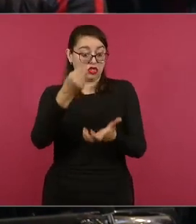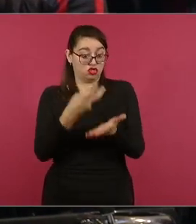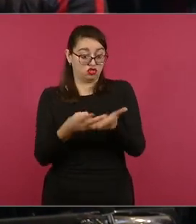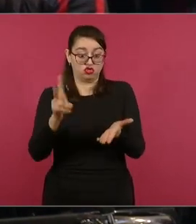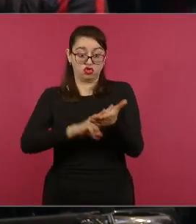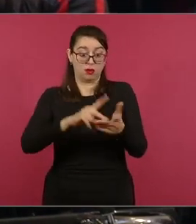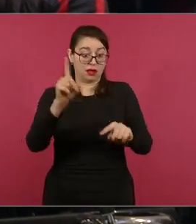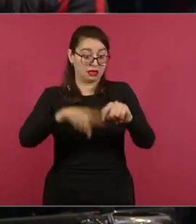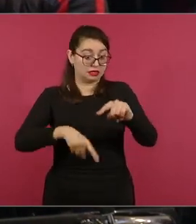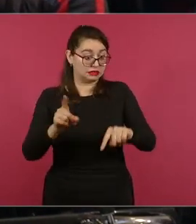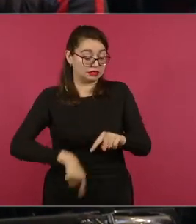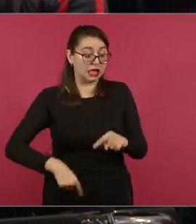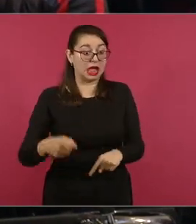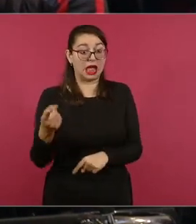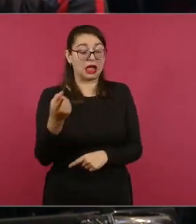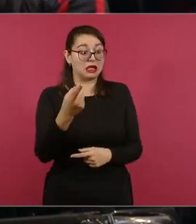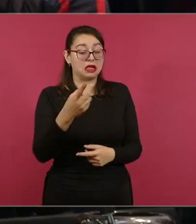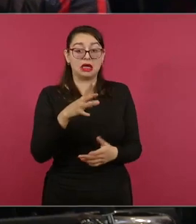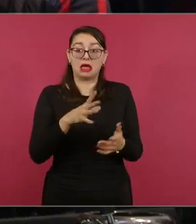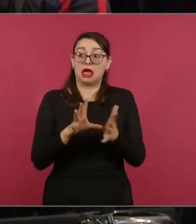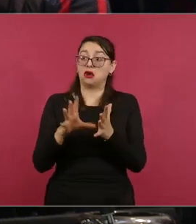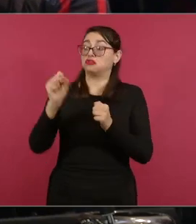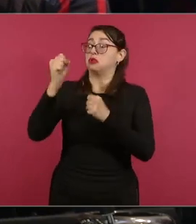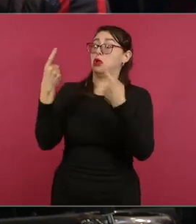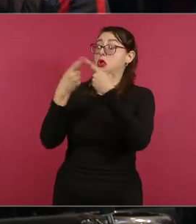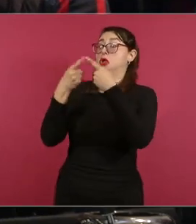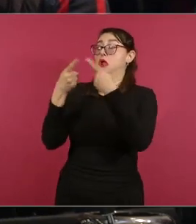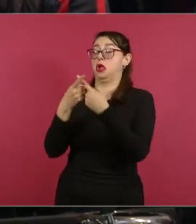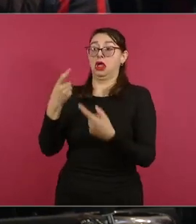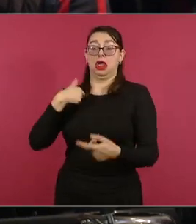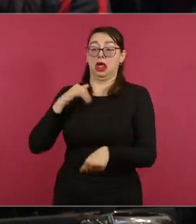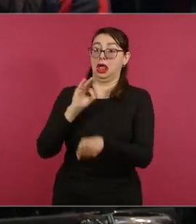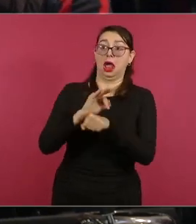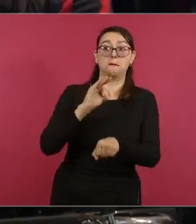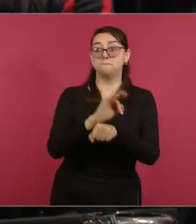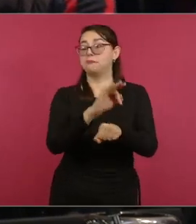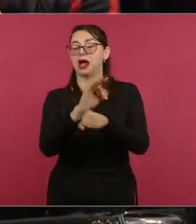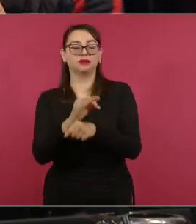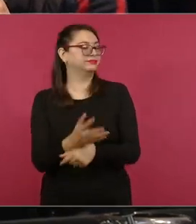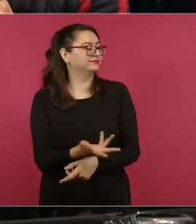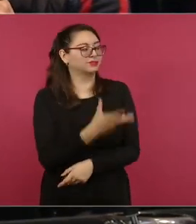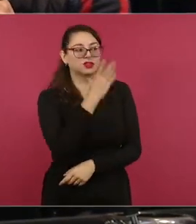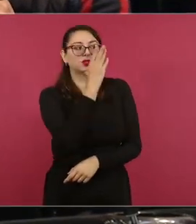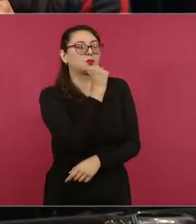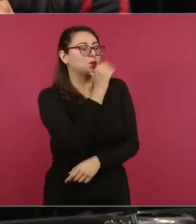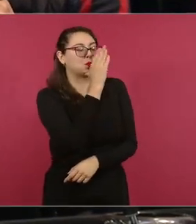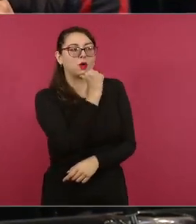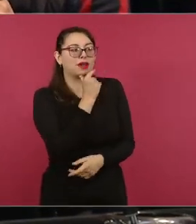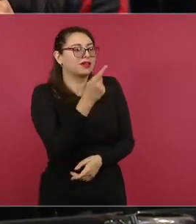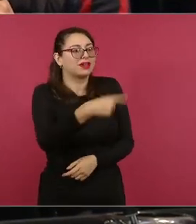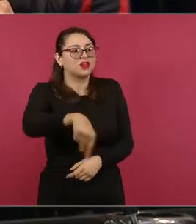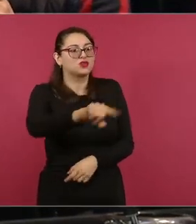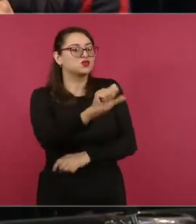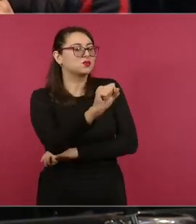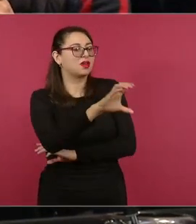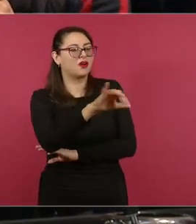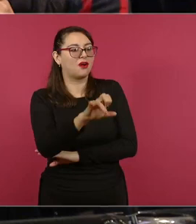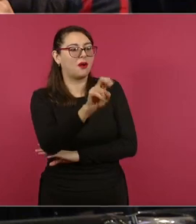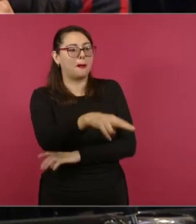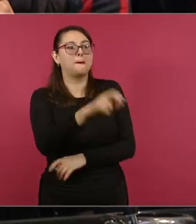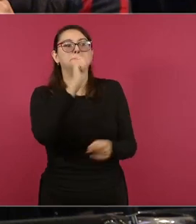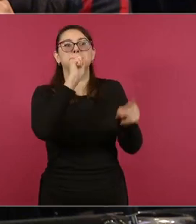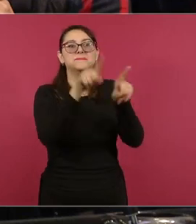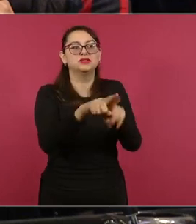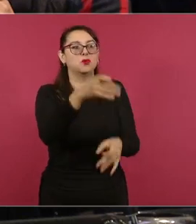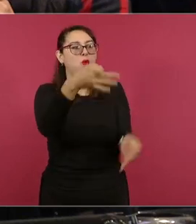aplicaría el amparo, porque al ser juez y parte los ministros y ministras de la Suprema Corte, por supuesto, la mayoría, que sería la